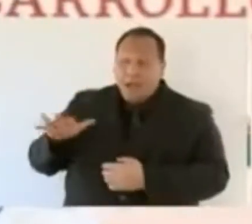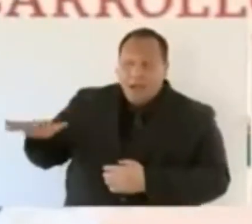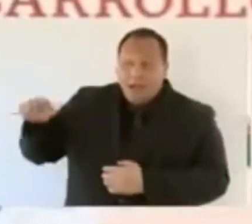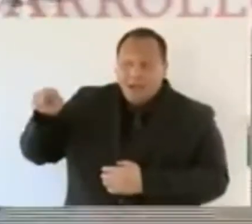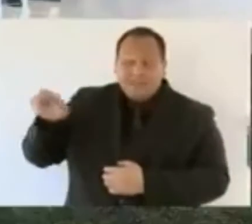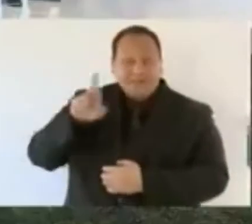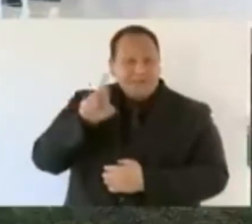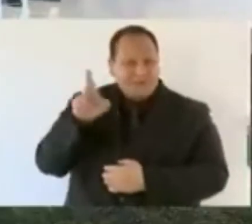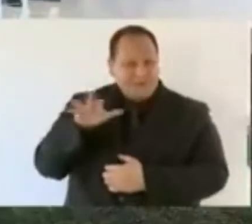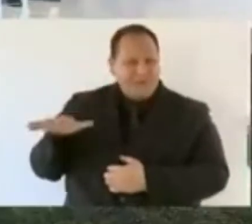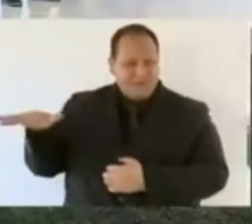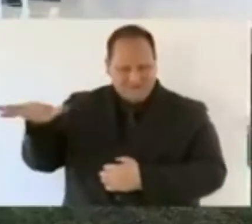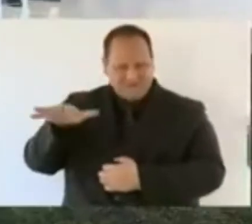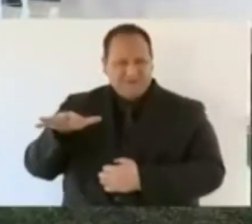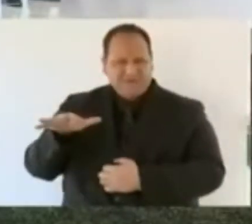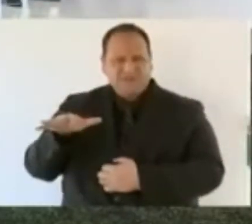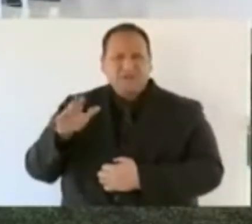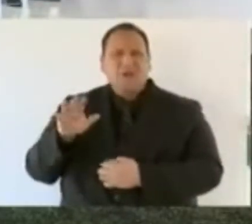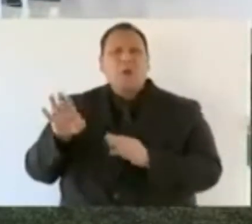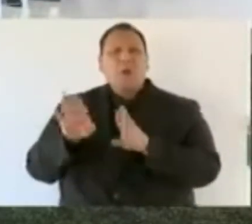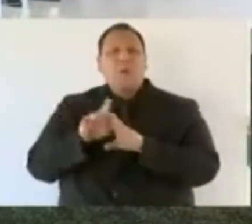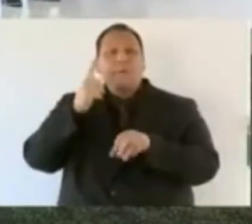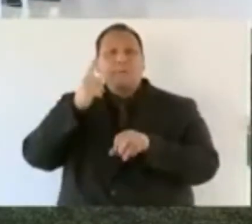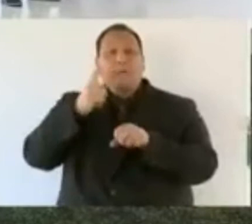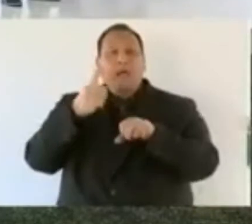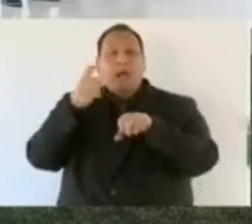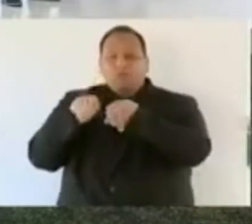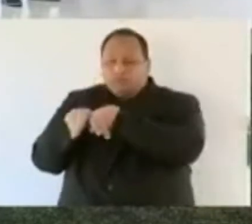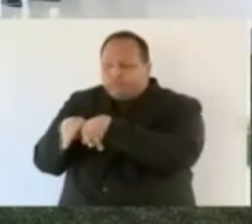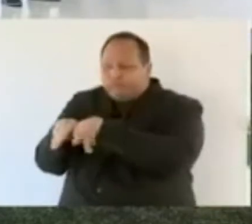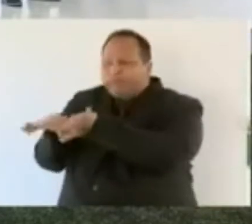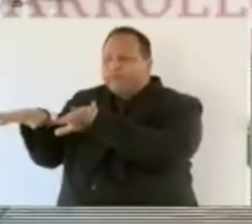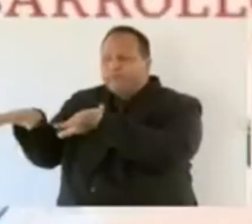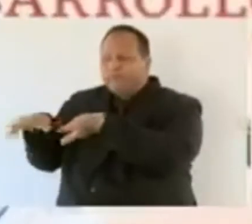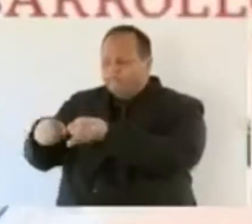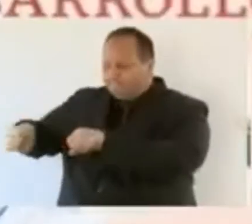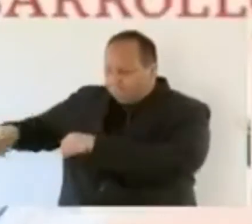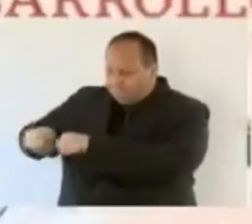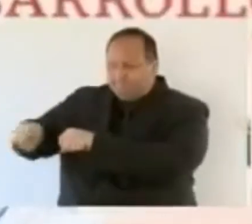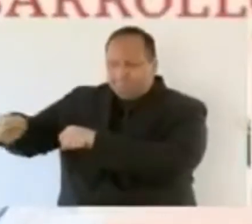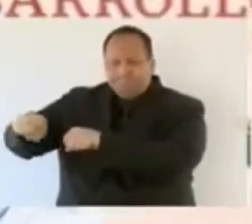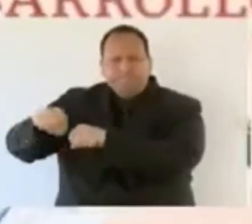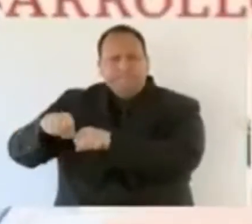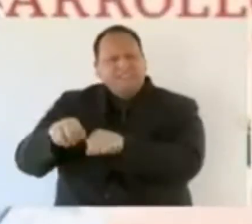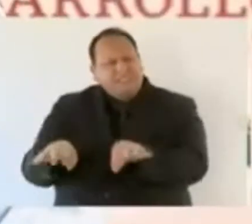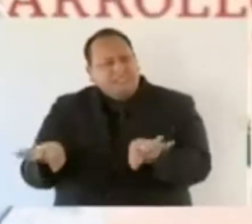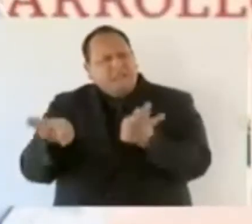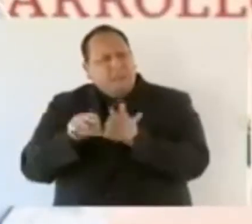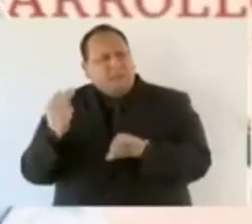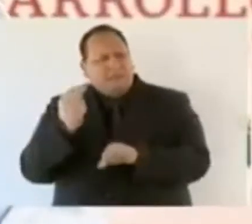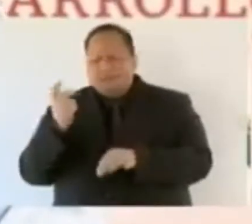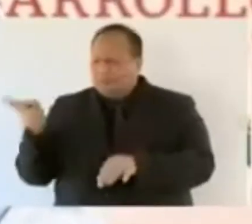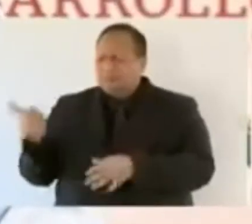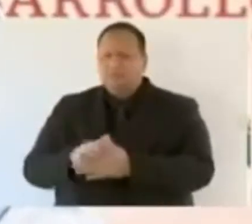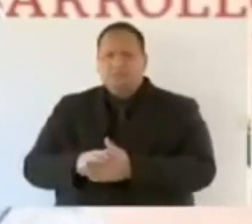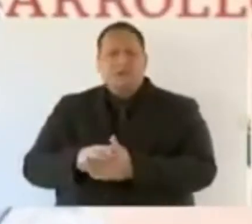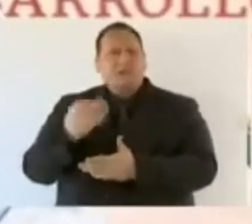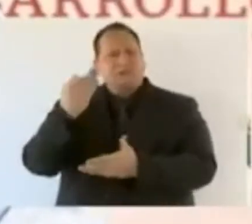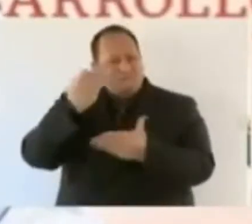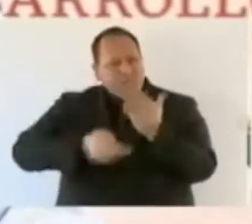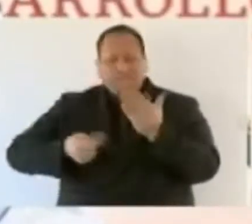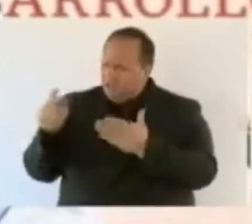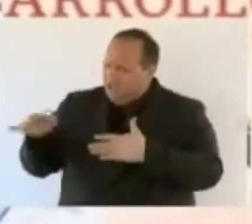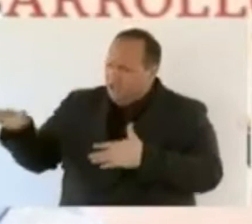con el abasto de agua, que es indispensable, que es necesario.